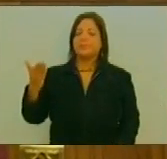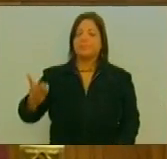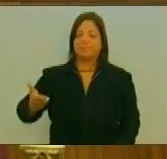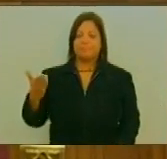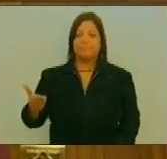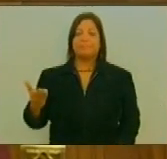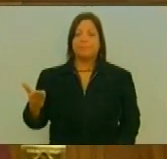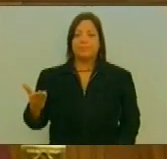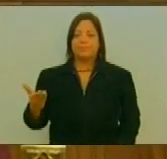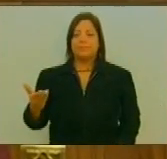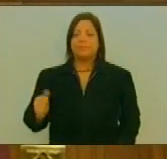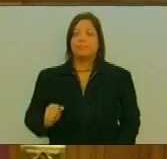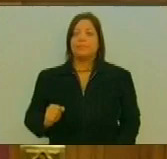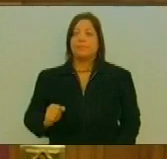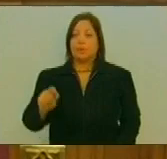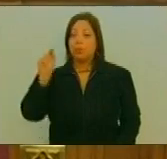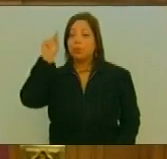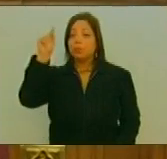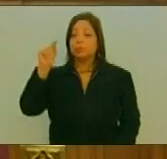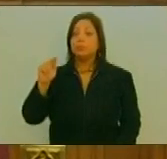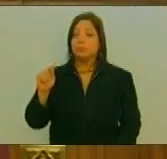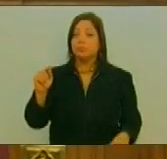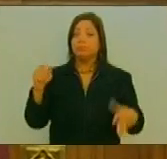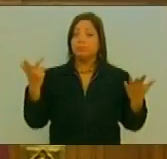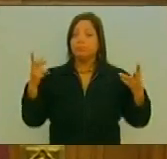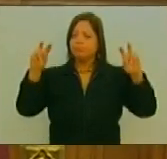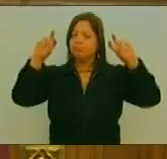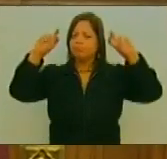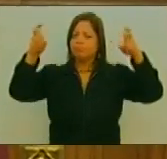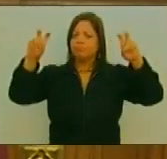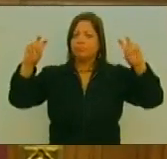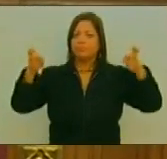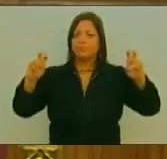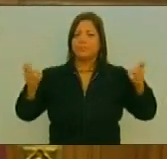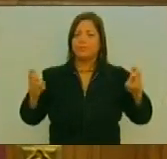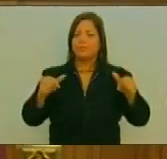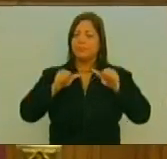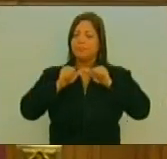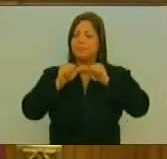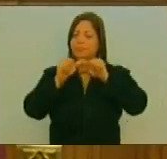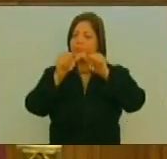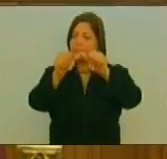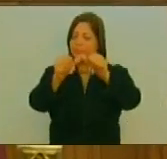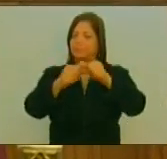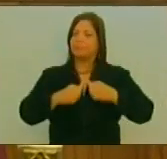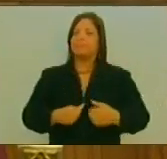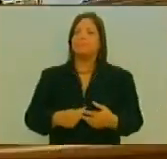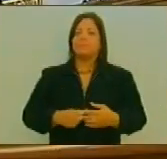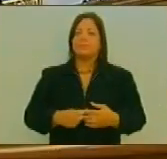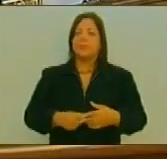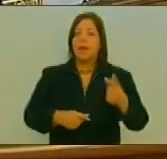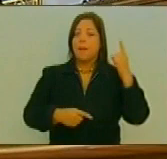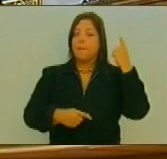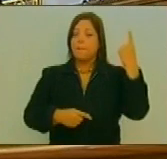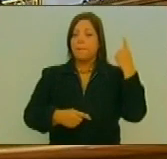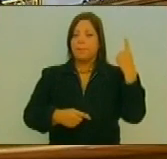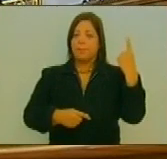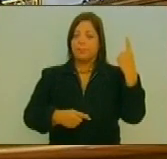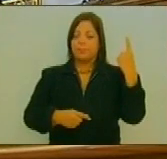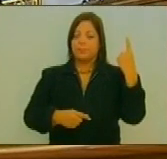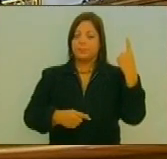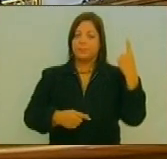Por Varios Puntos Por Varias Cuestiones Que Debemos Seguir Considerando Primero Que Nada